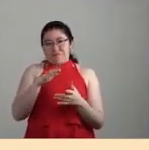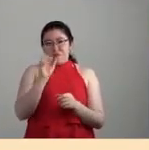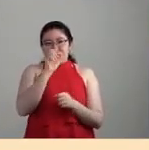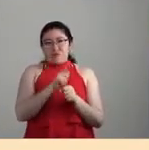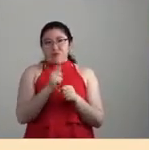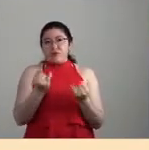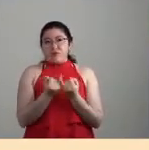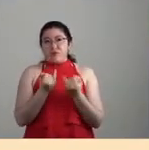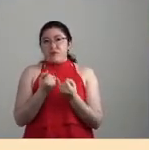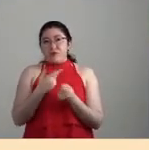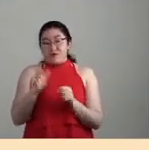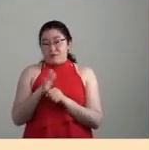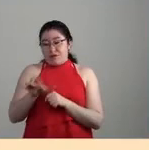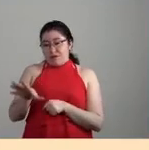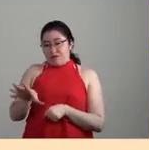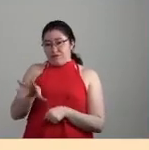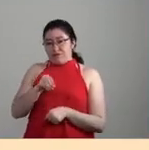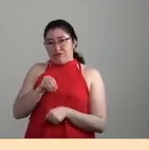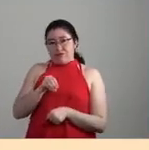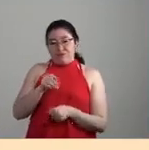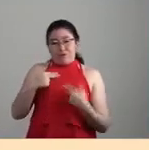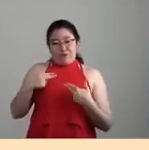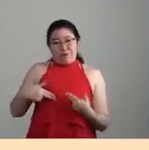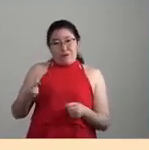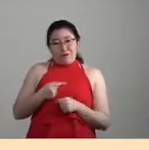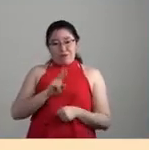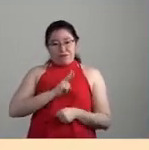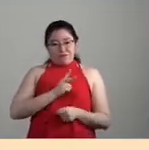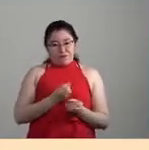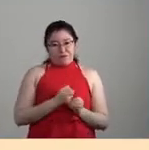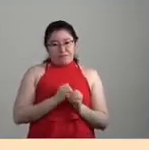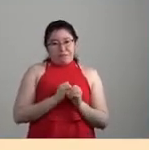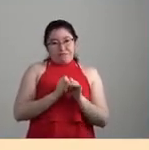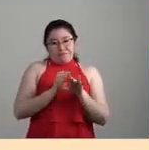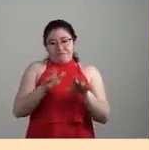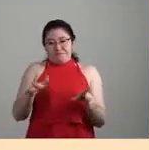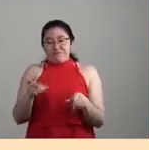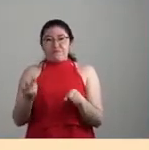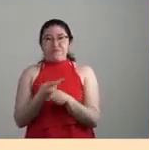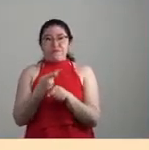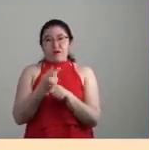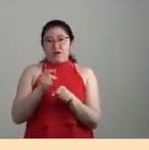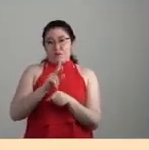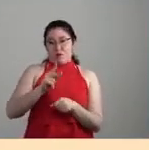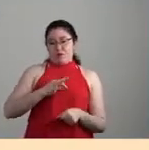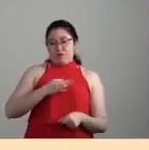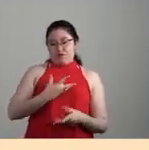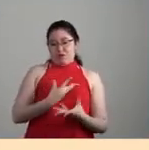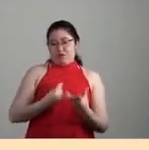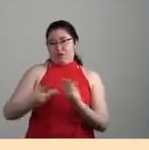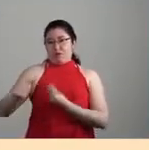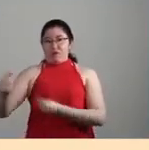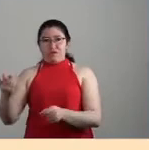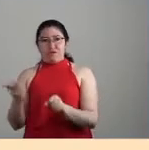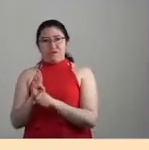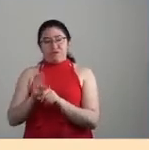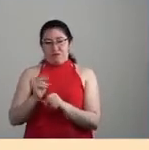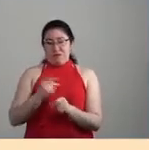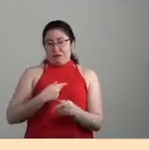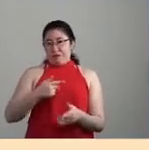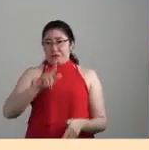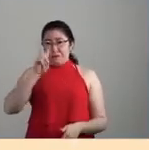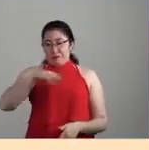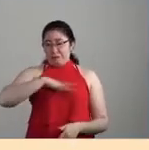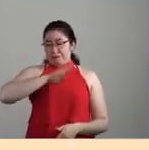es que el virus salta a los humanos y el virus produce una pandemia, en este caso no es una pandemia con unos índices de mortalidad brutales,